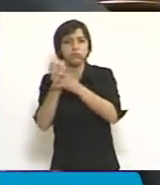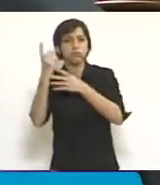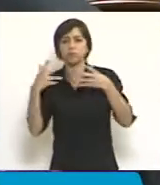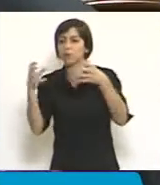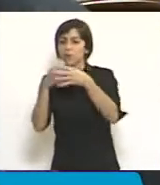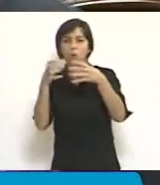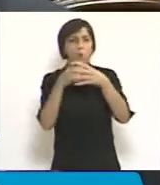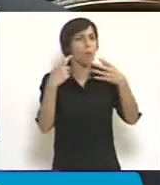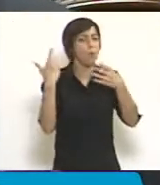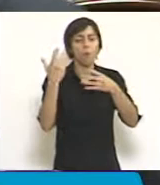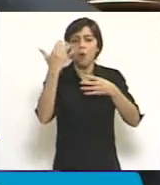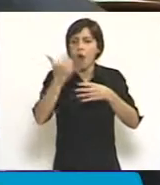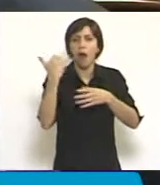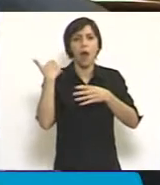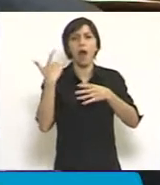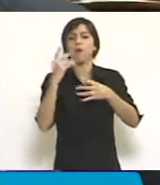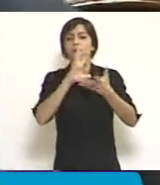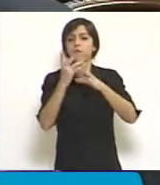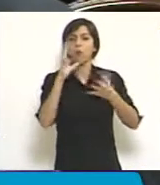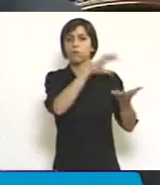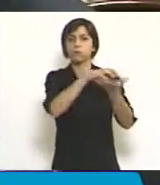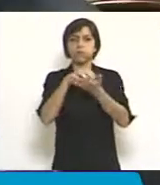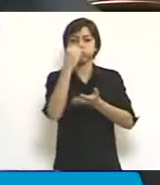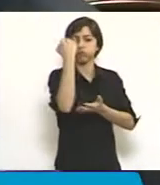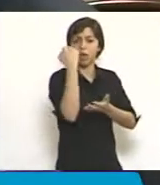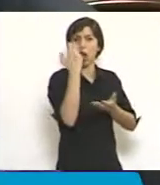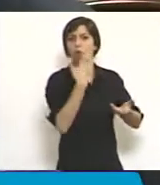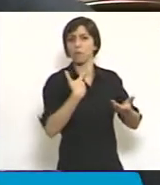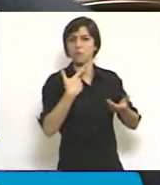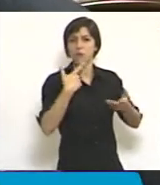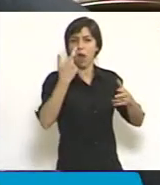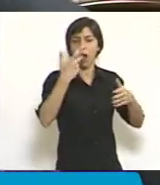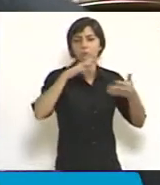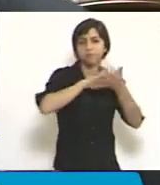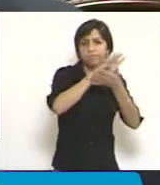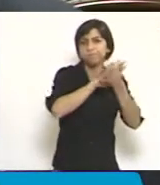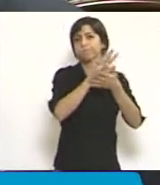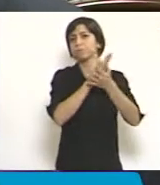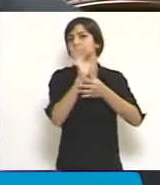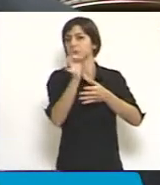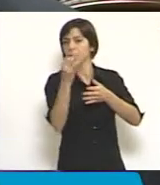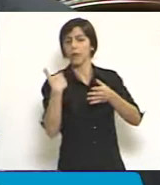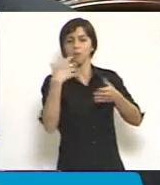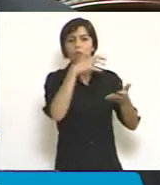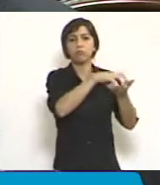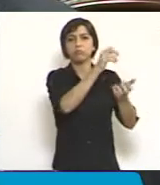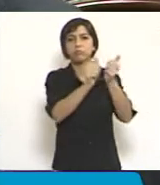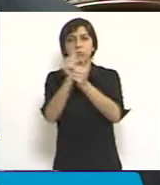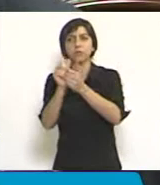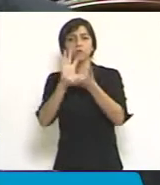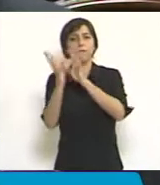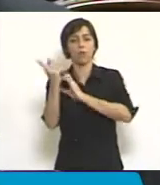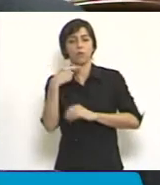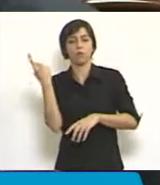favorece el financiamiento de las actividades delictivas. Paradojalmente nuestros sistemas institucionales de persecución